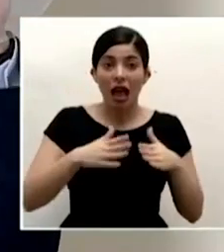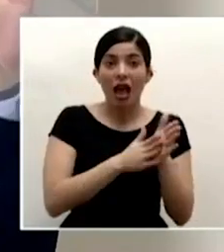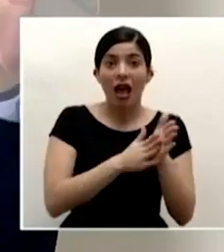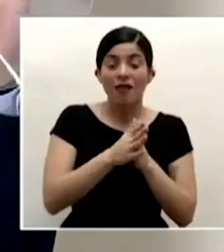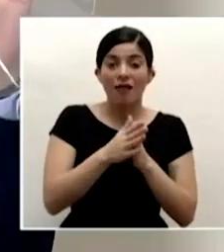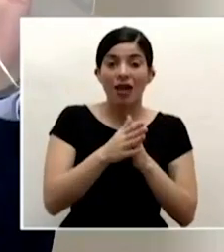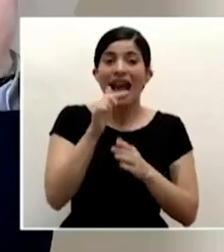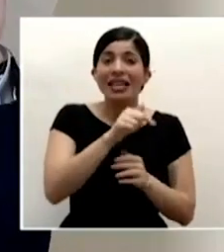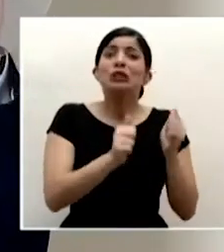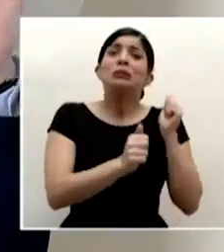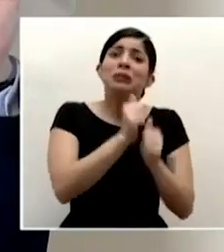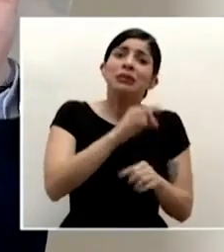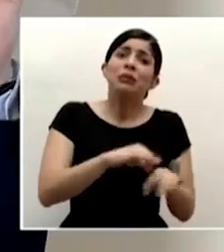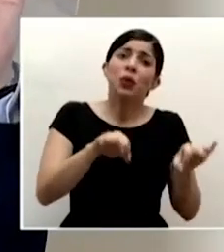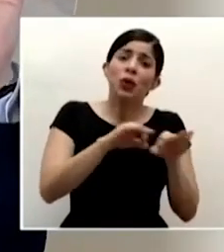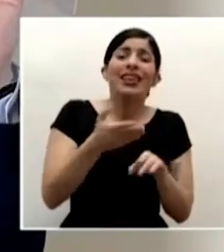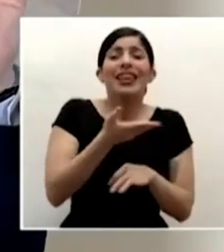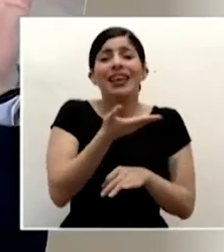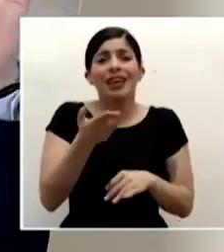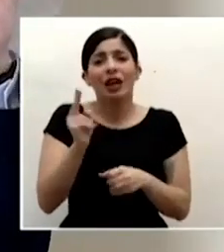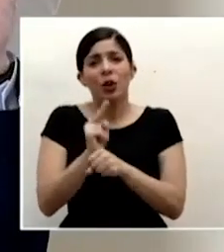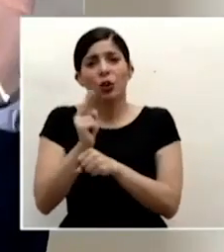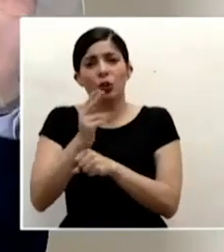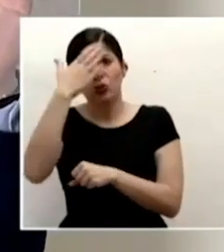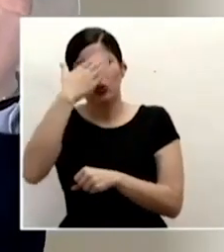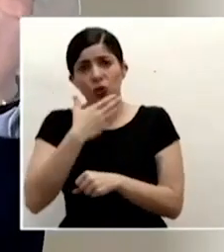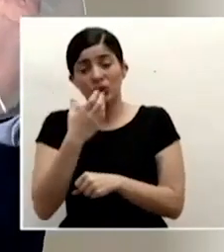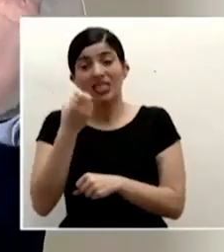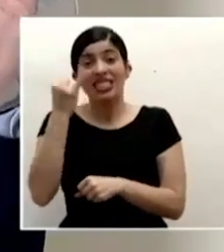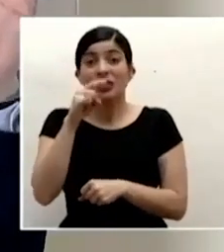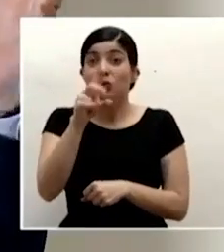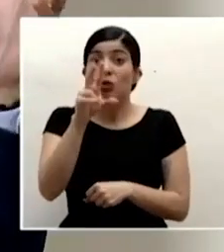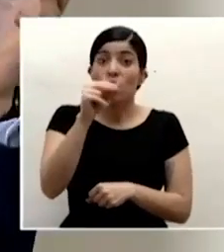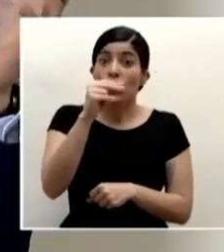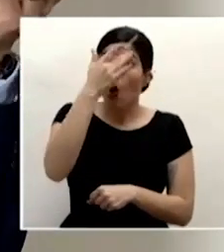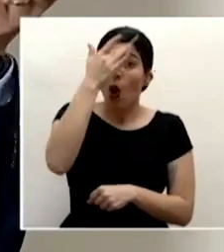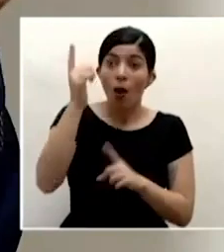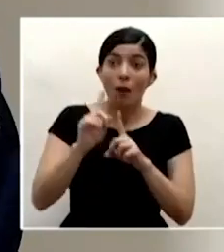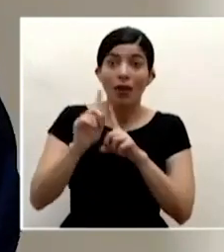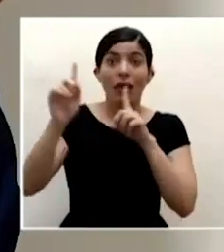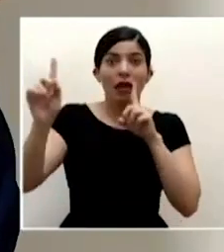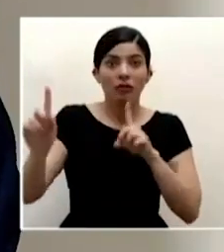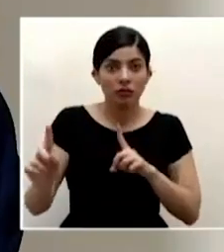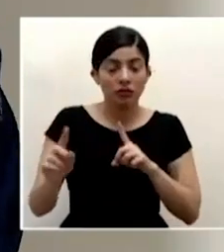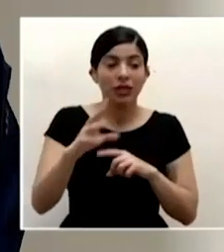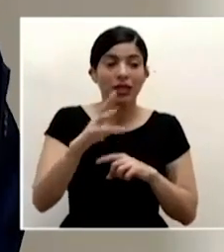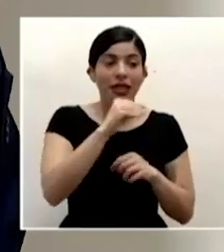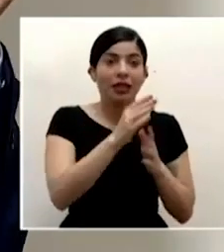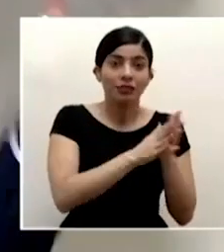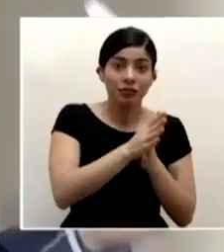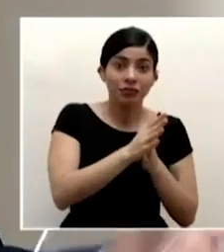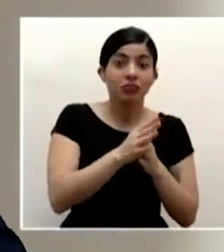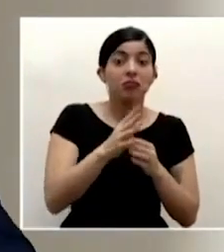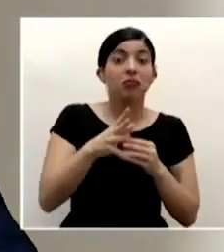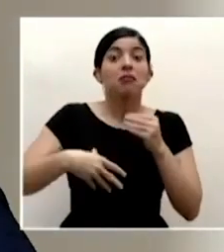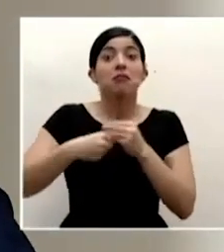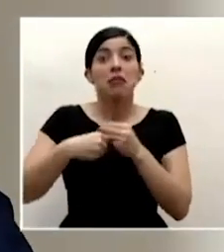que el uso de eso si no se nos olvida de eso y eventualmente podemos complementarlo con el uso de este tipo de